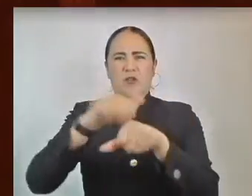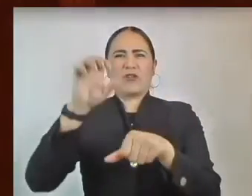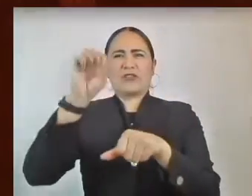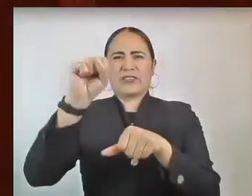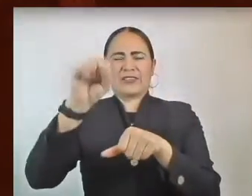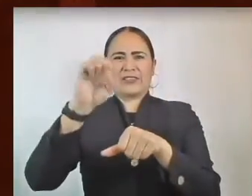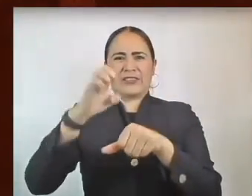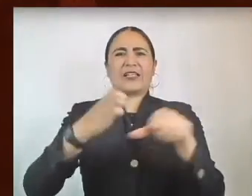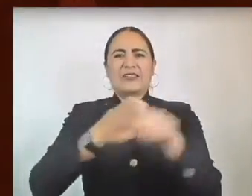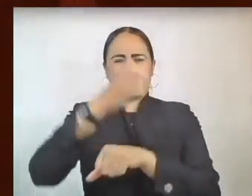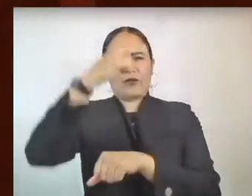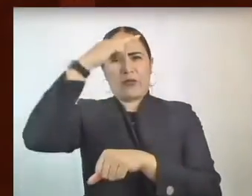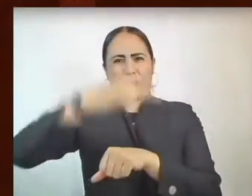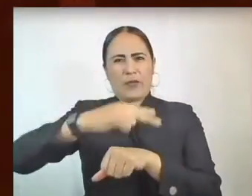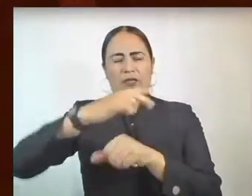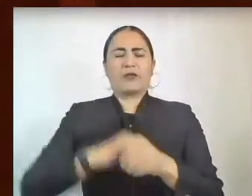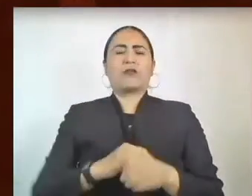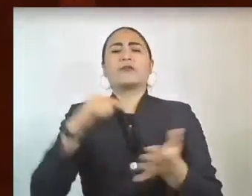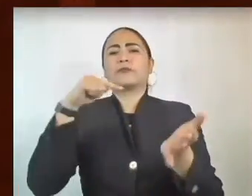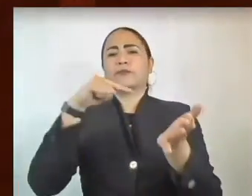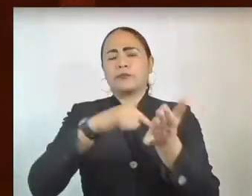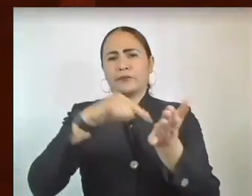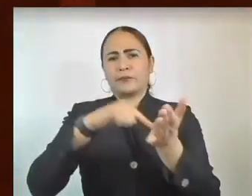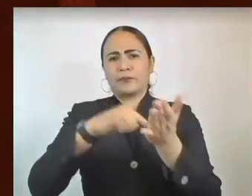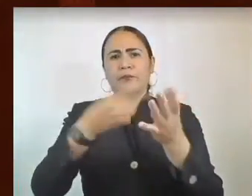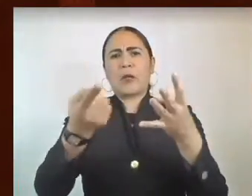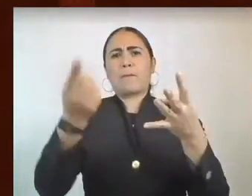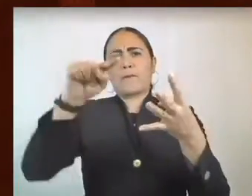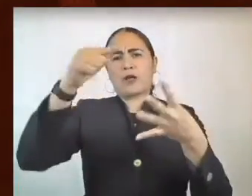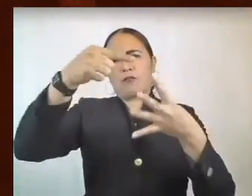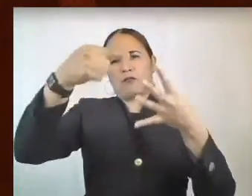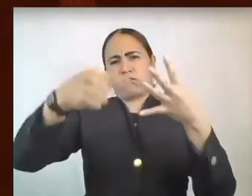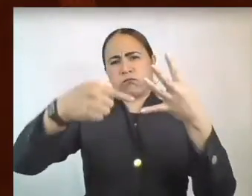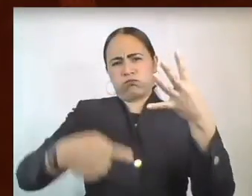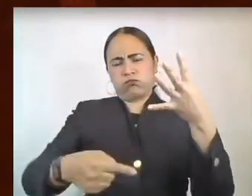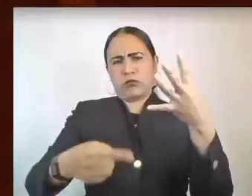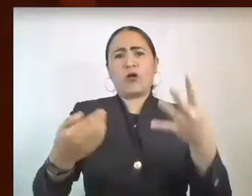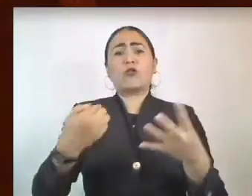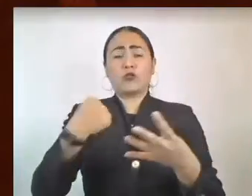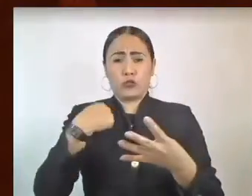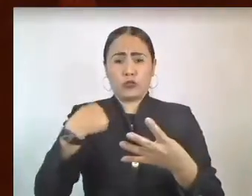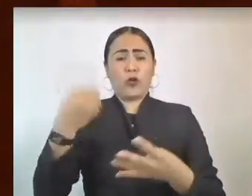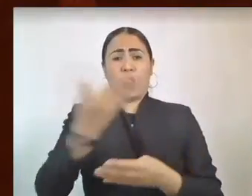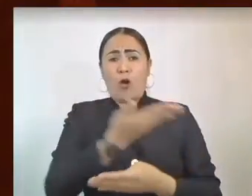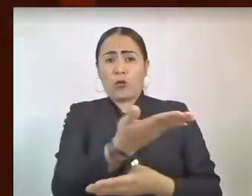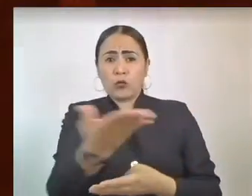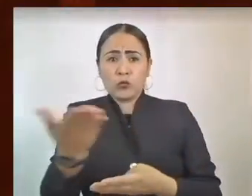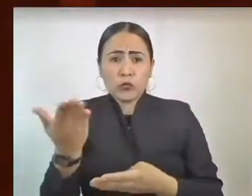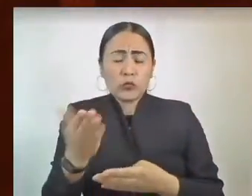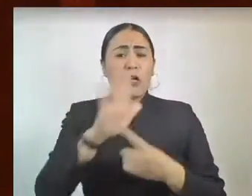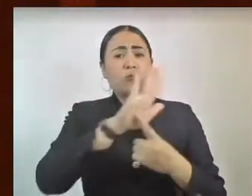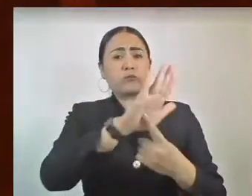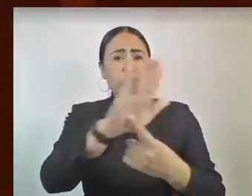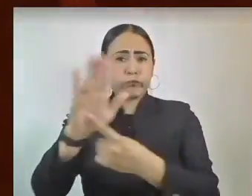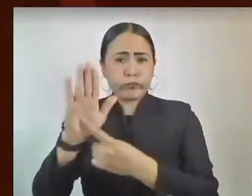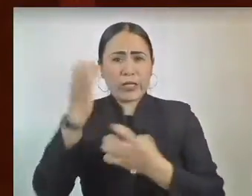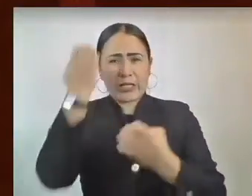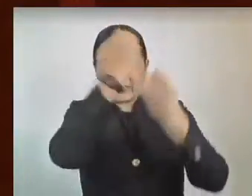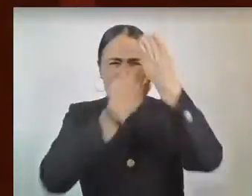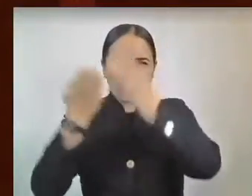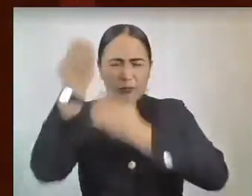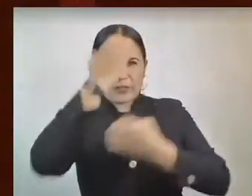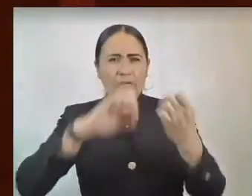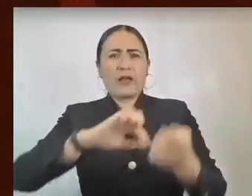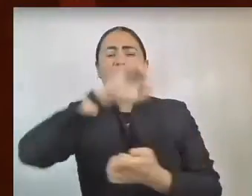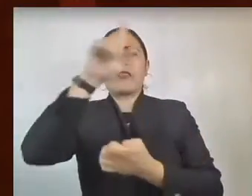fundamento en lo dispuesto en diferentes ordenamientos, someto a consideración para estudio y dictamen la